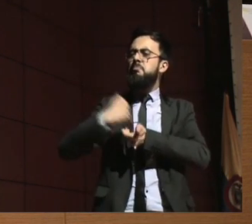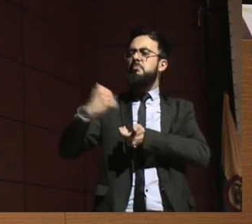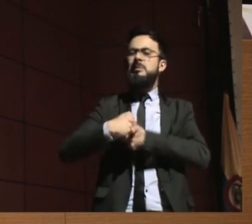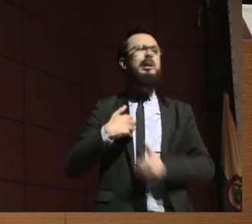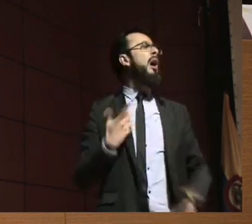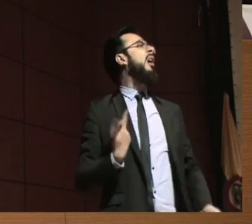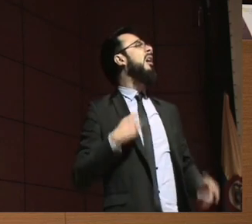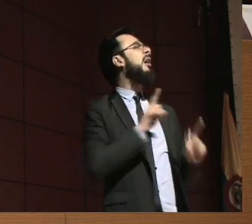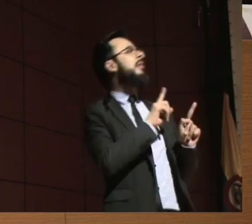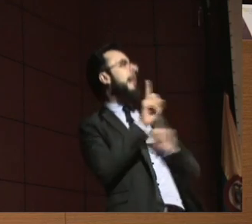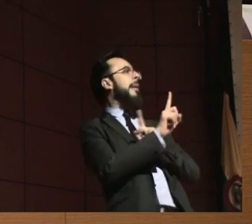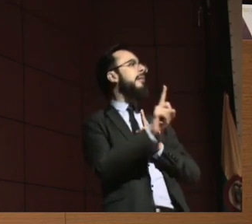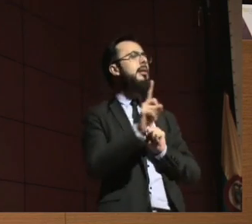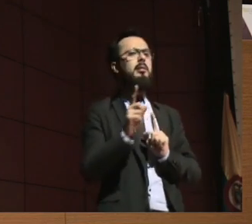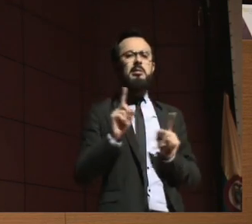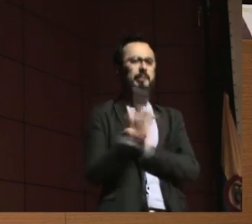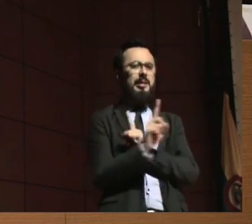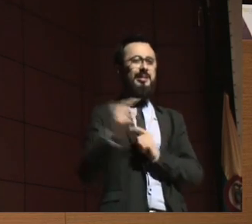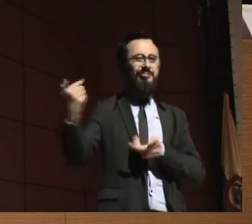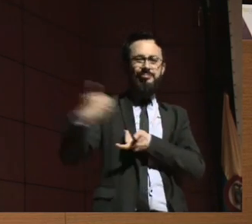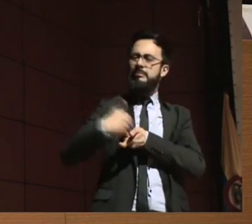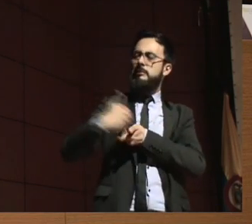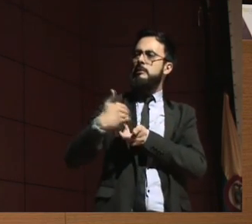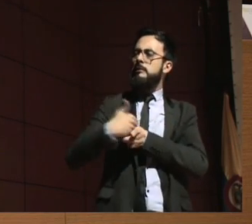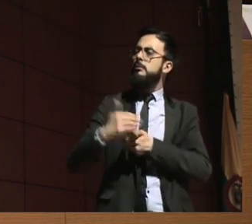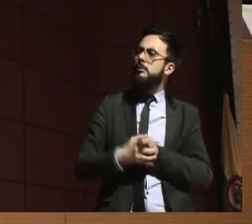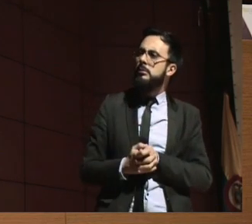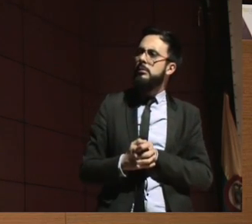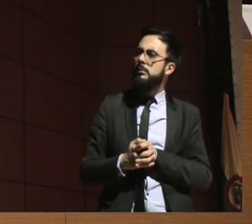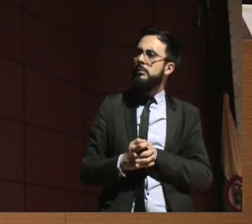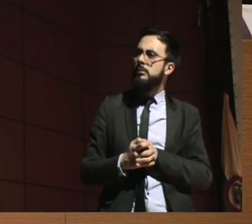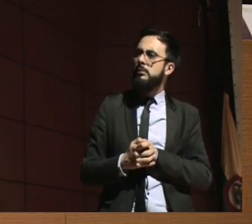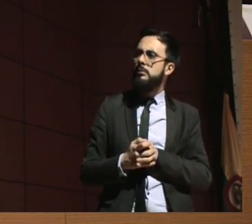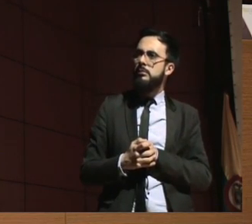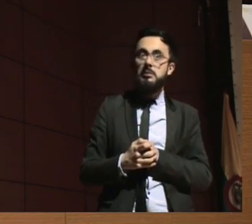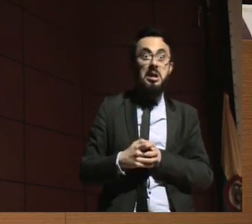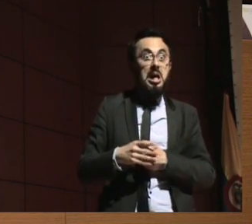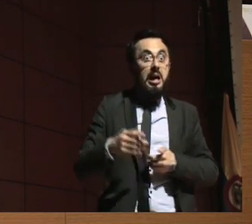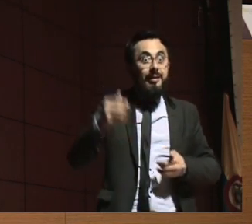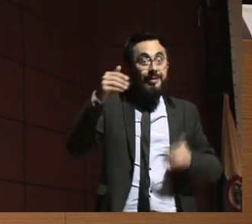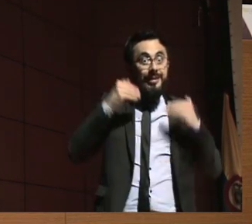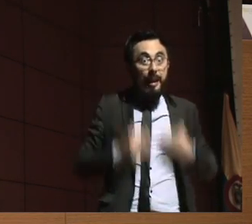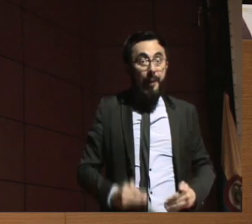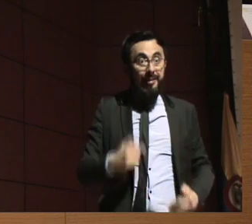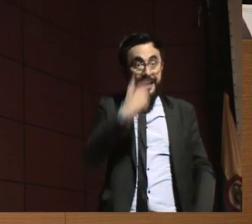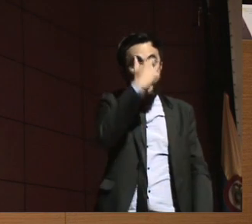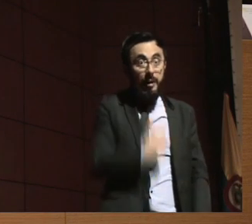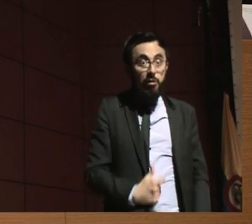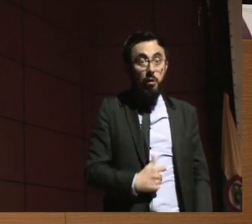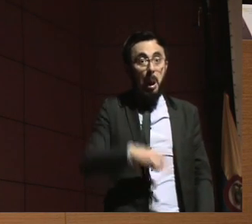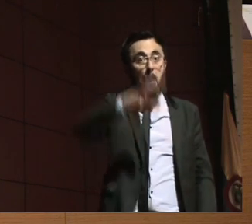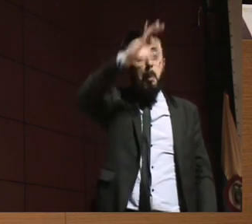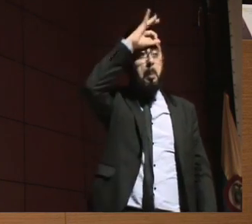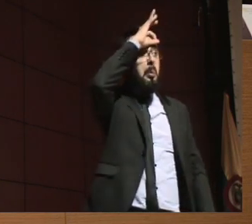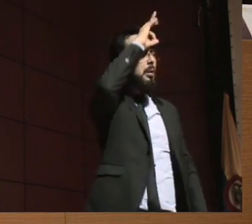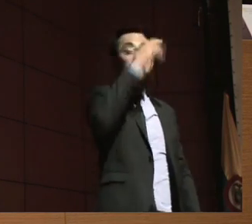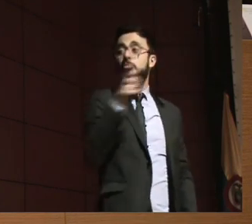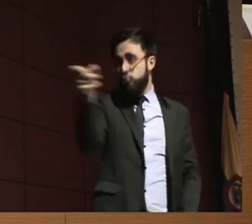familias y las personas con discapacidad nunca saben que fueron declaradas interdictas. Porque el juez o la jueza nunca,